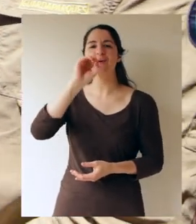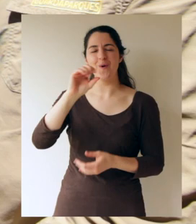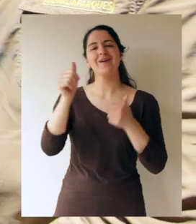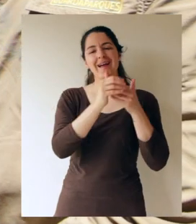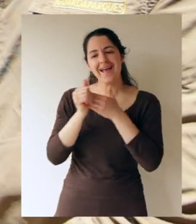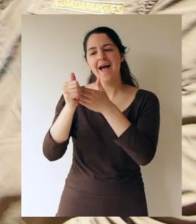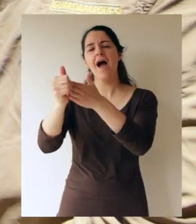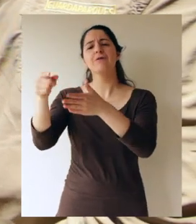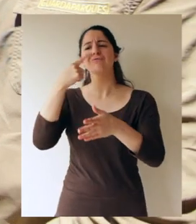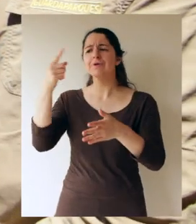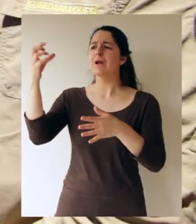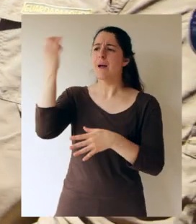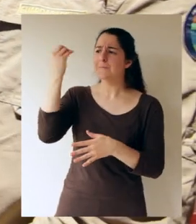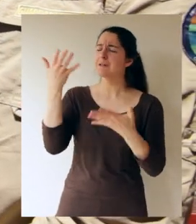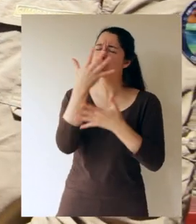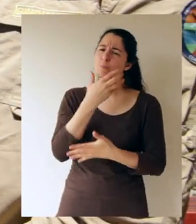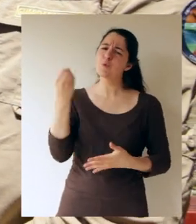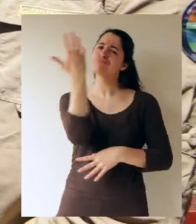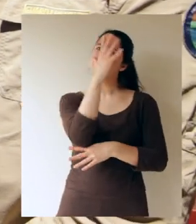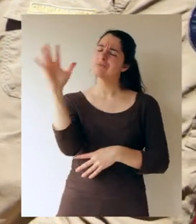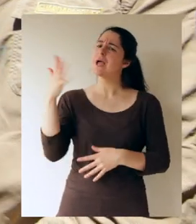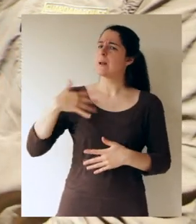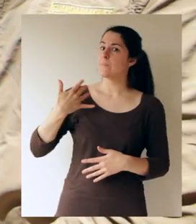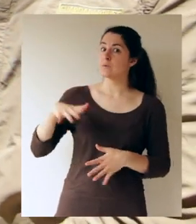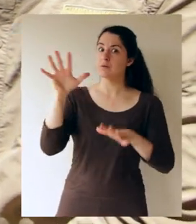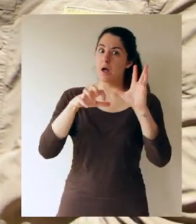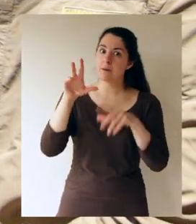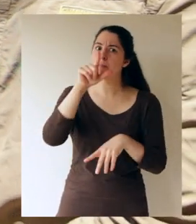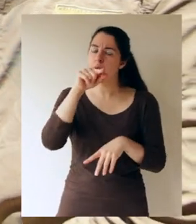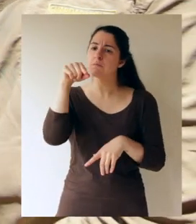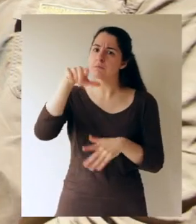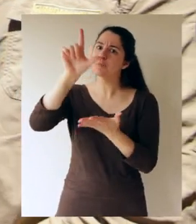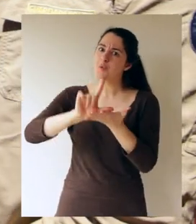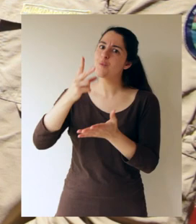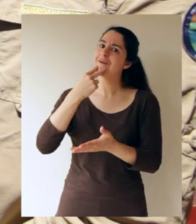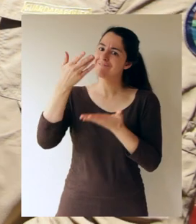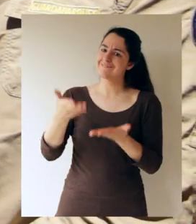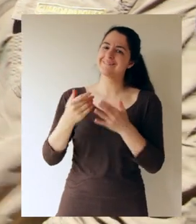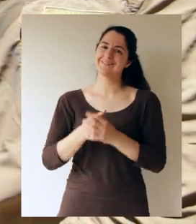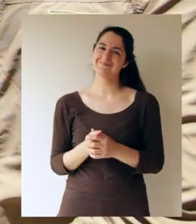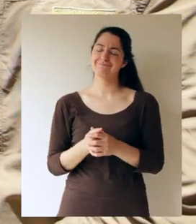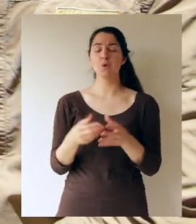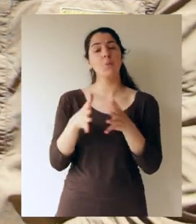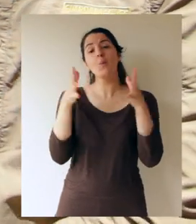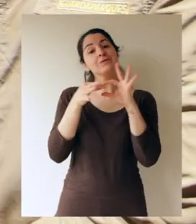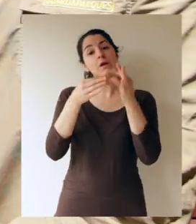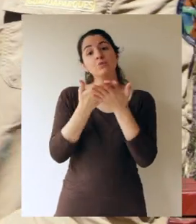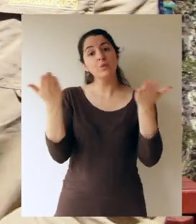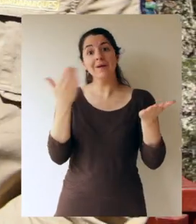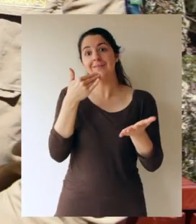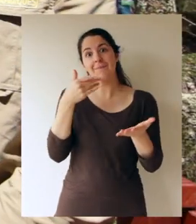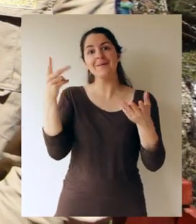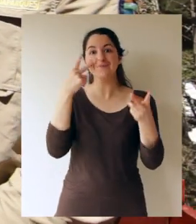a conocer la hermosa vegetación y la importancia de las especies que este lugar guarda. Muchas gracias a usted igual